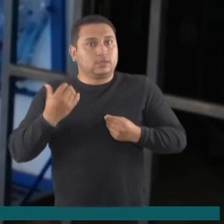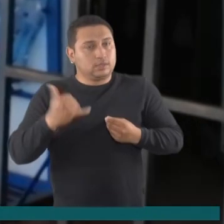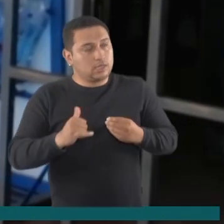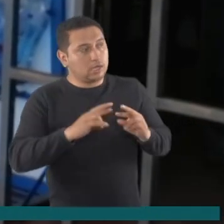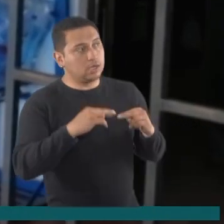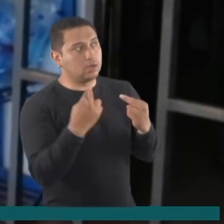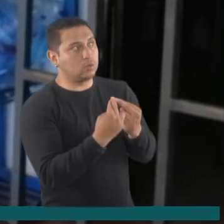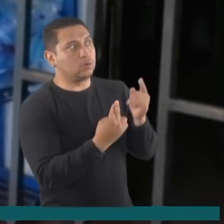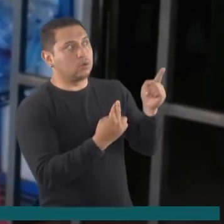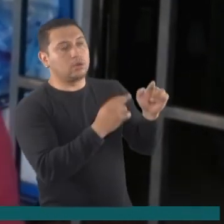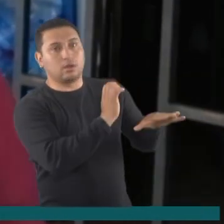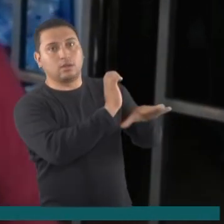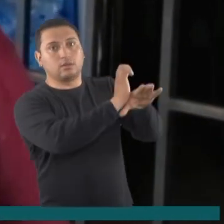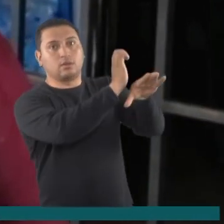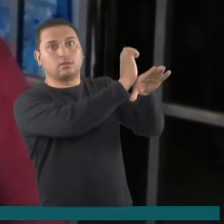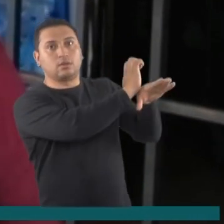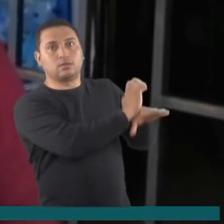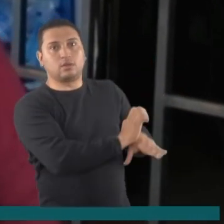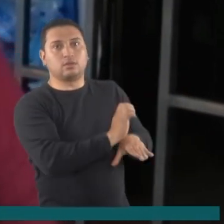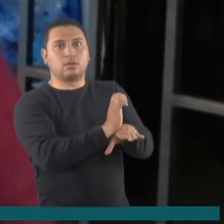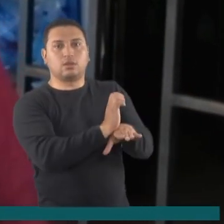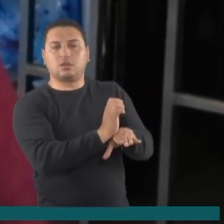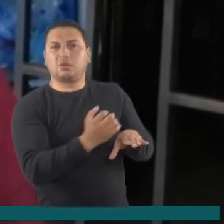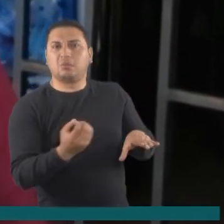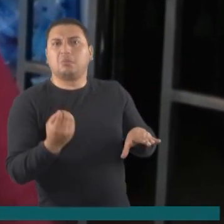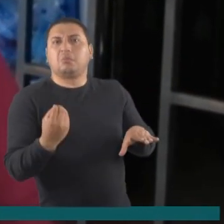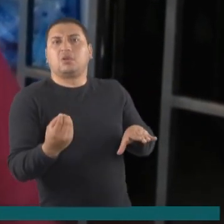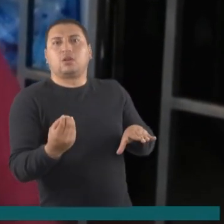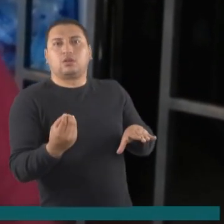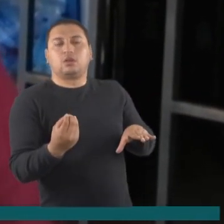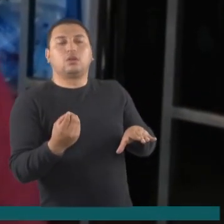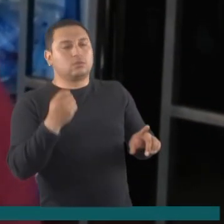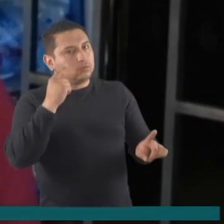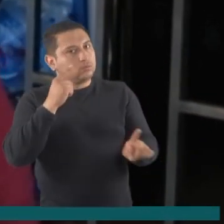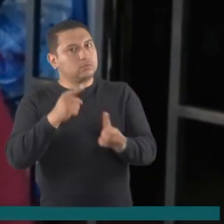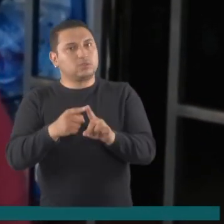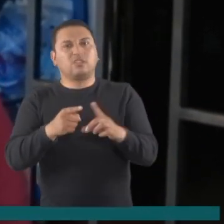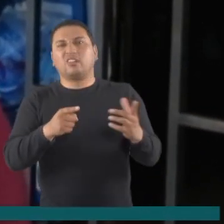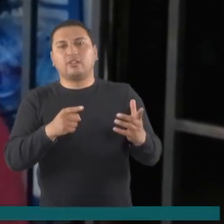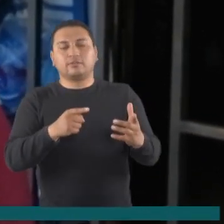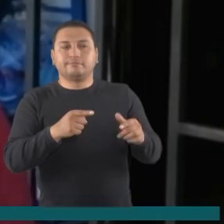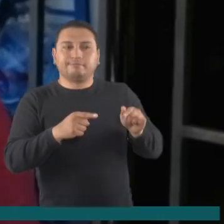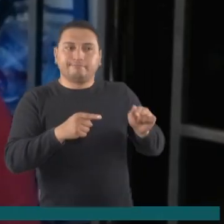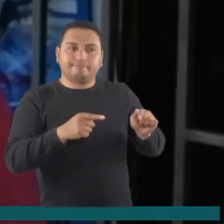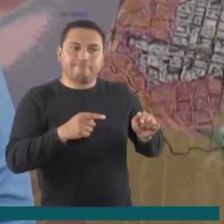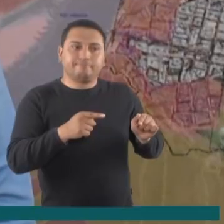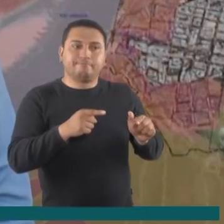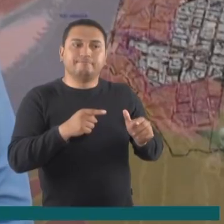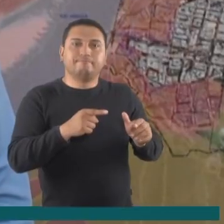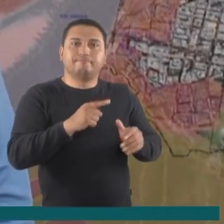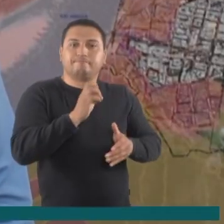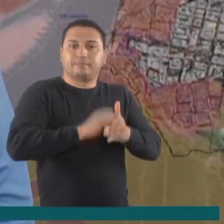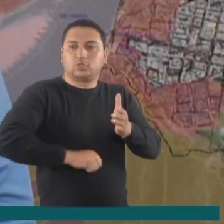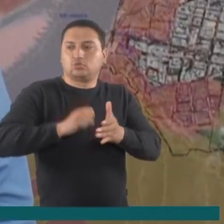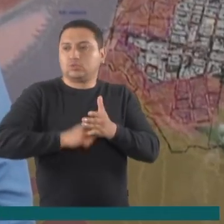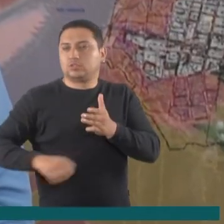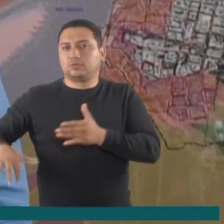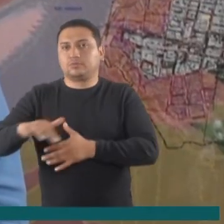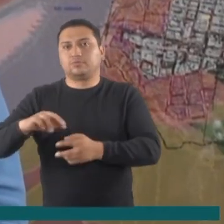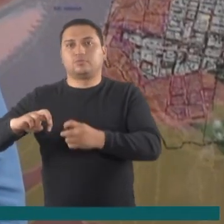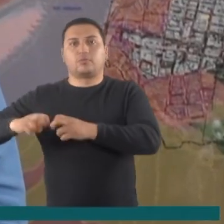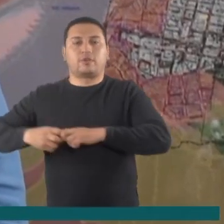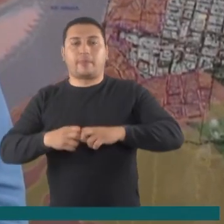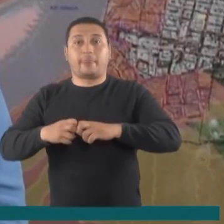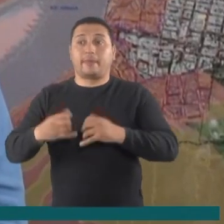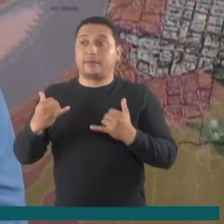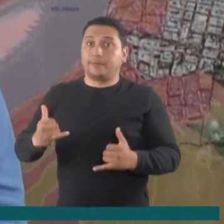diferentes entidades competentes para el tema de la legalización de las ocupaciones de hecho. Hoy tenemos un